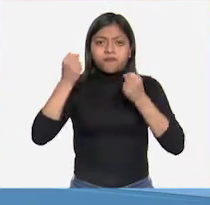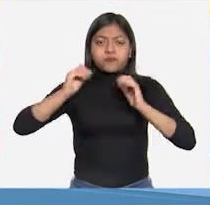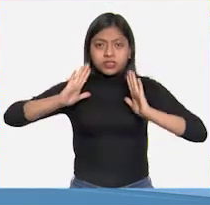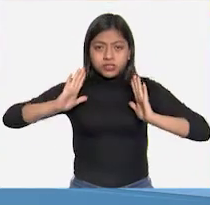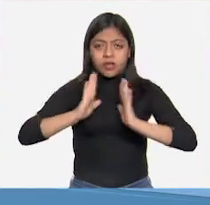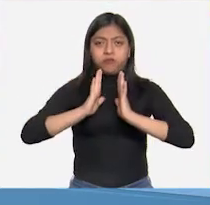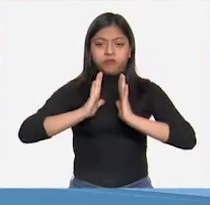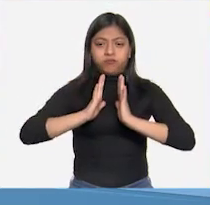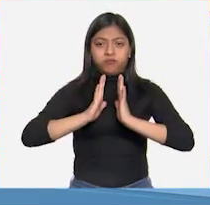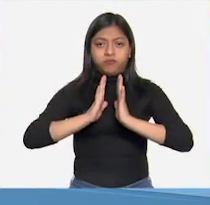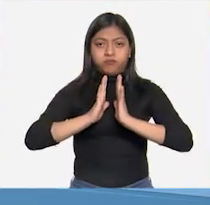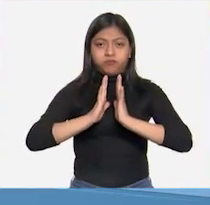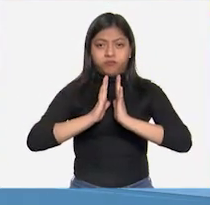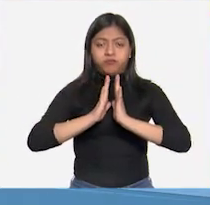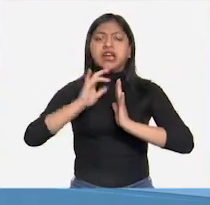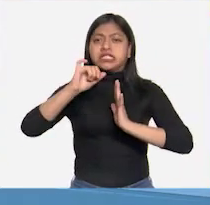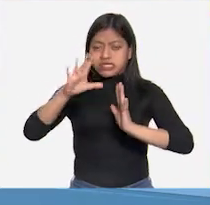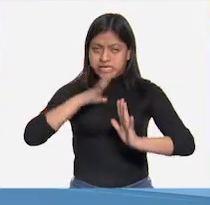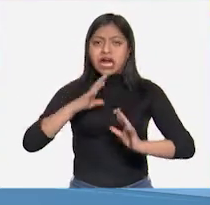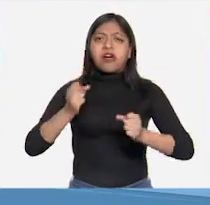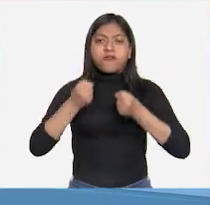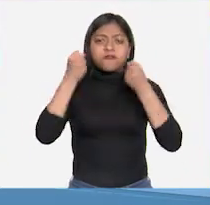Estamos ejerciendo fuerza.